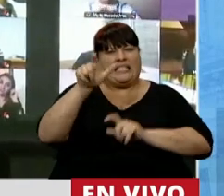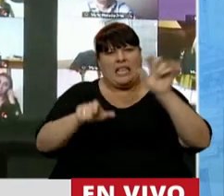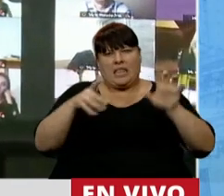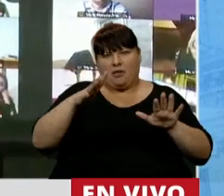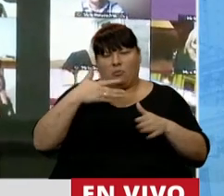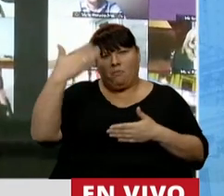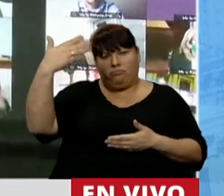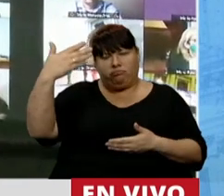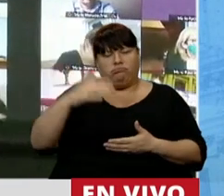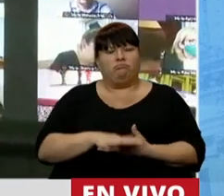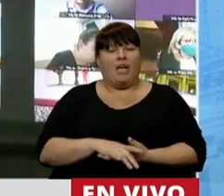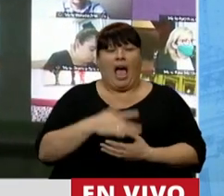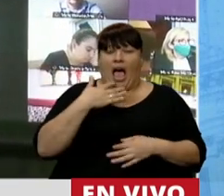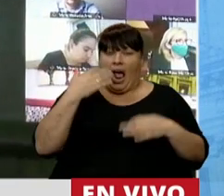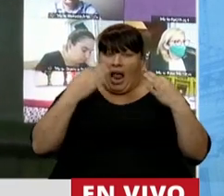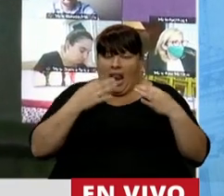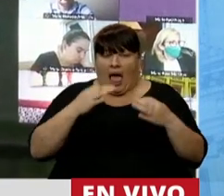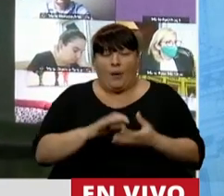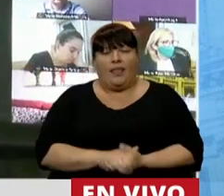verdad es que